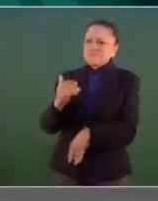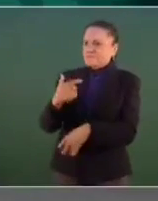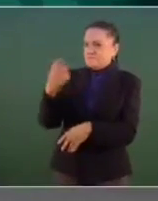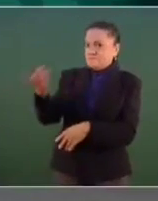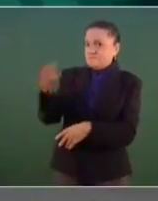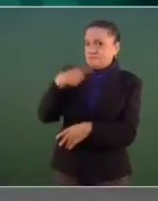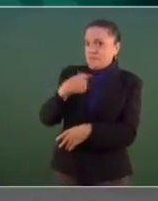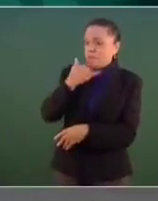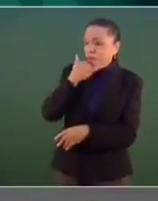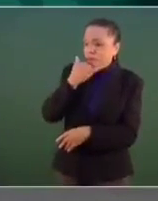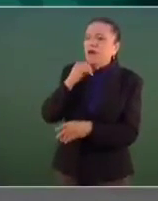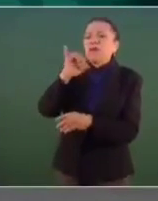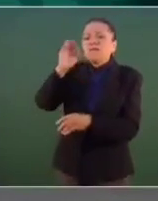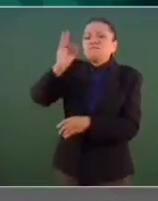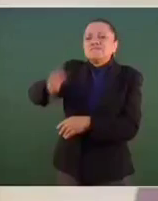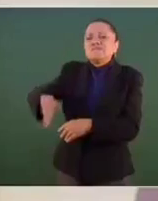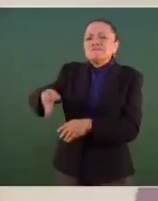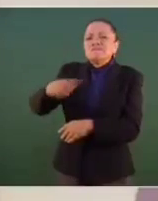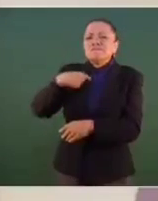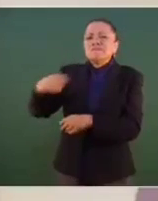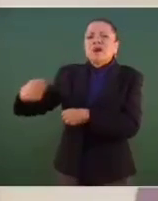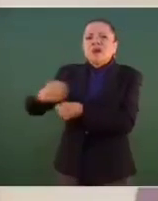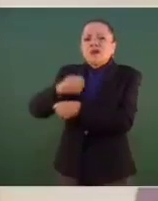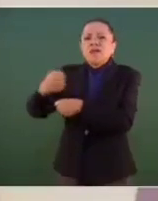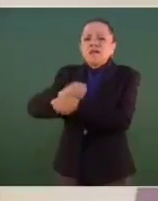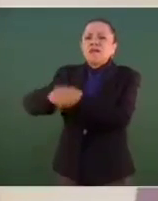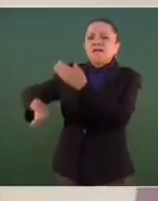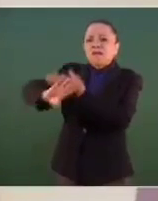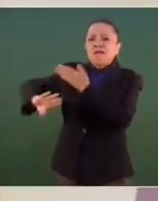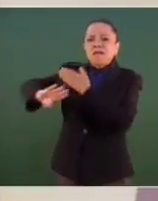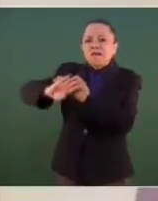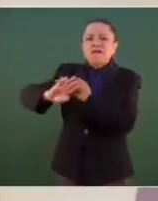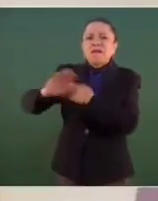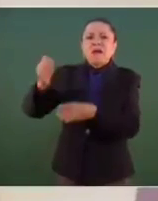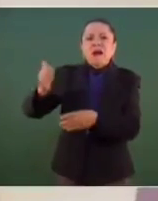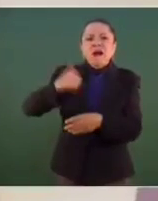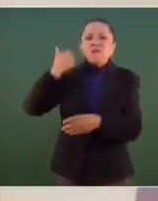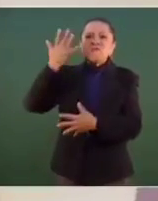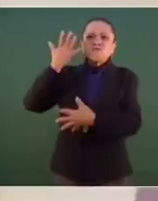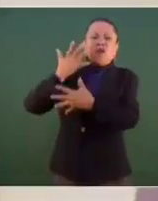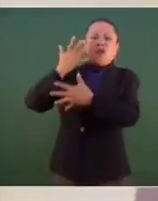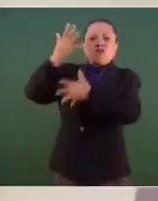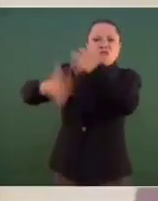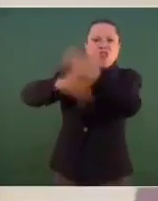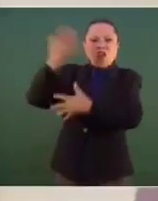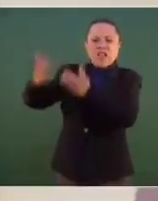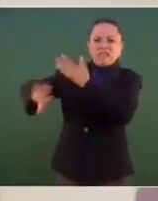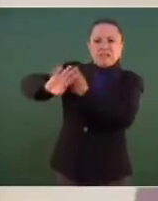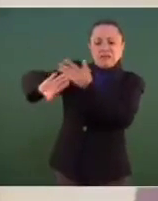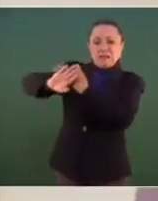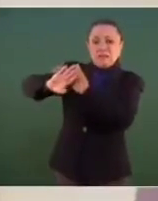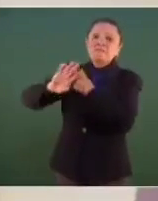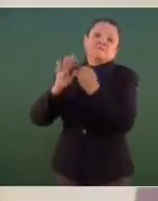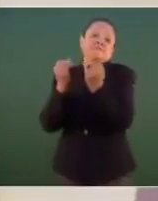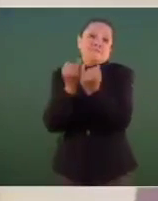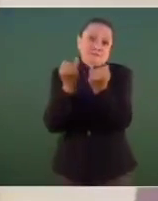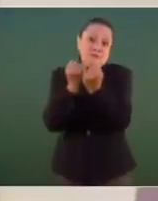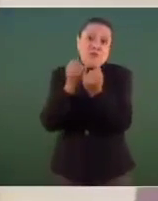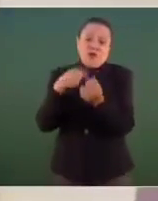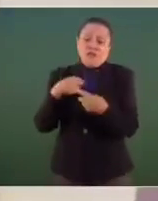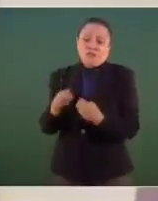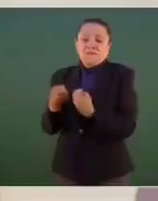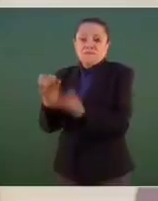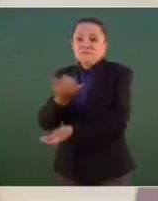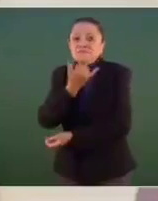de maltrato, agresión, abuso o violencia, que así permitirás